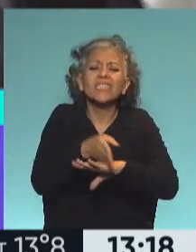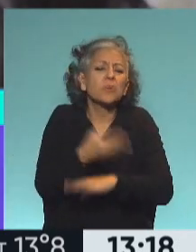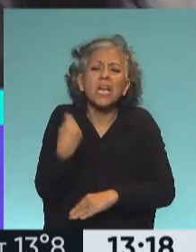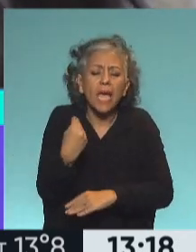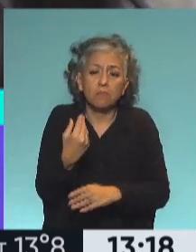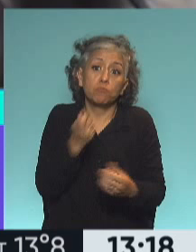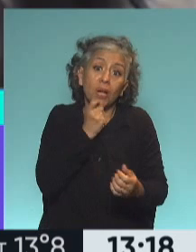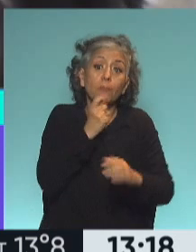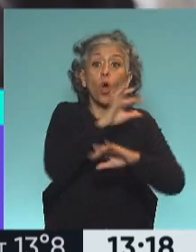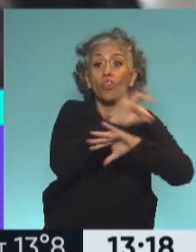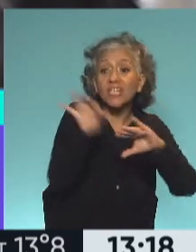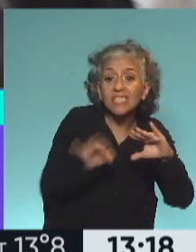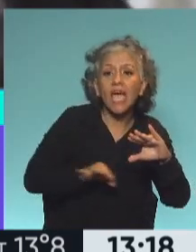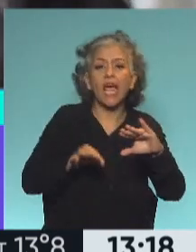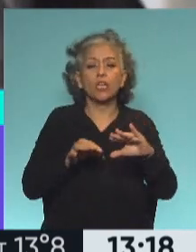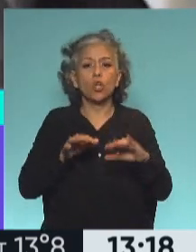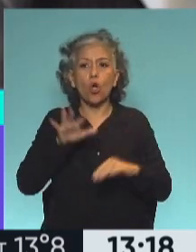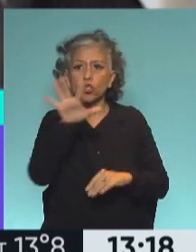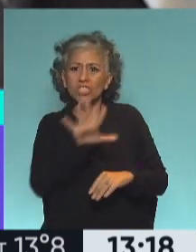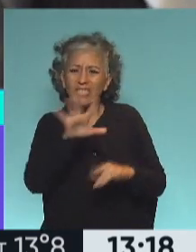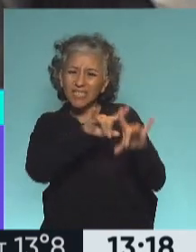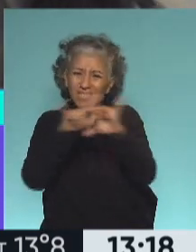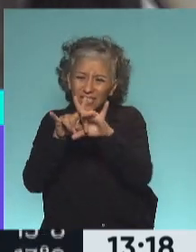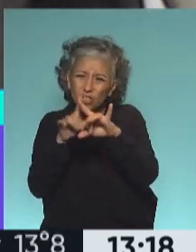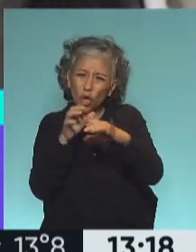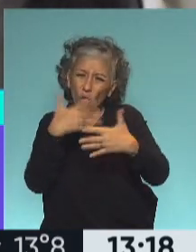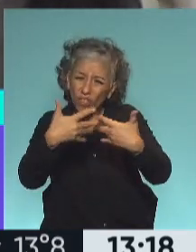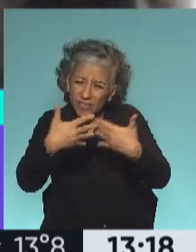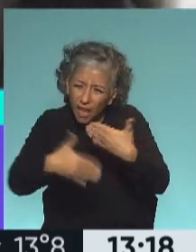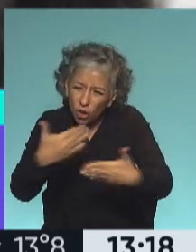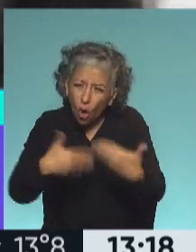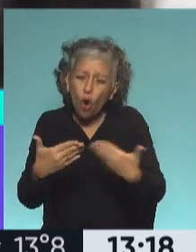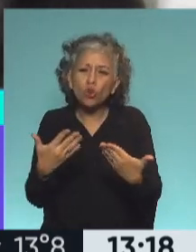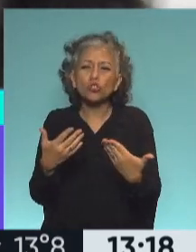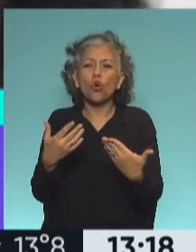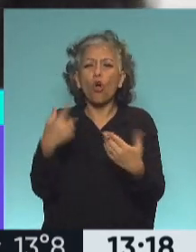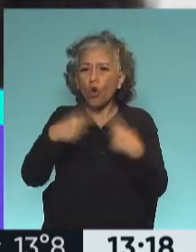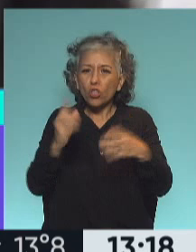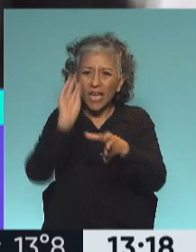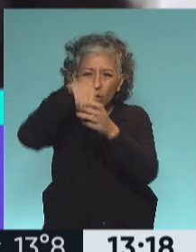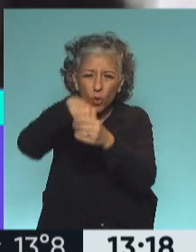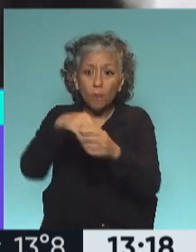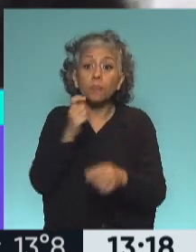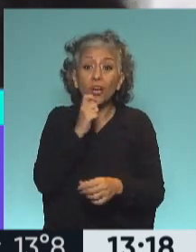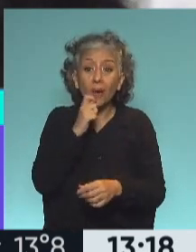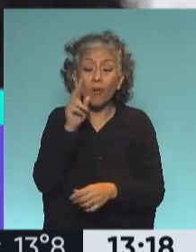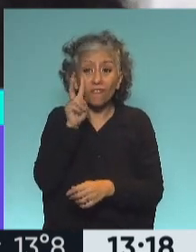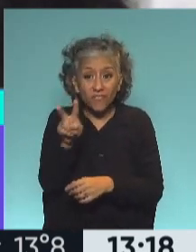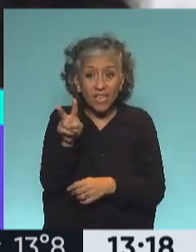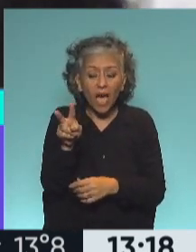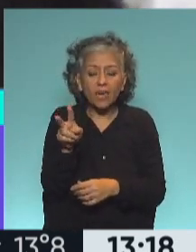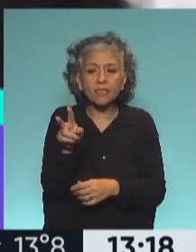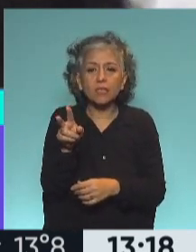diseño y al desarrollo de los sitios, a las herramientas y tecnologías que están incluidas. Fijémonos cuánto de